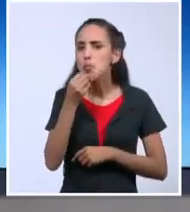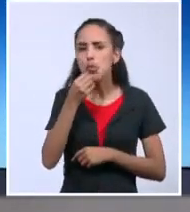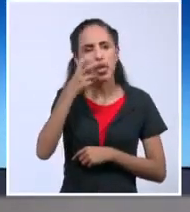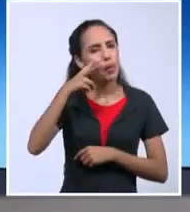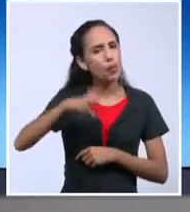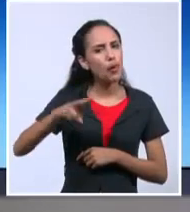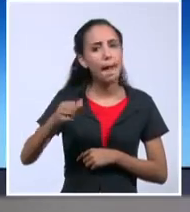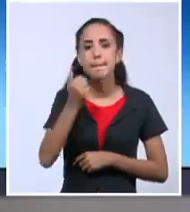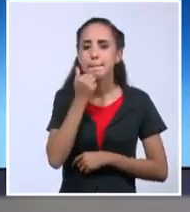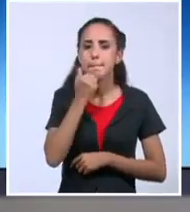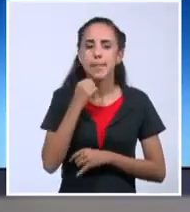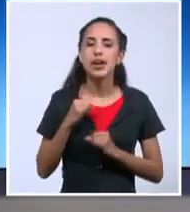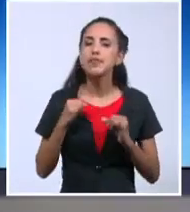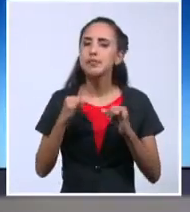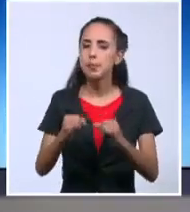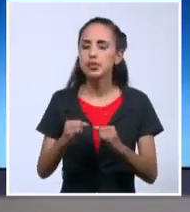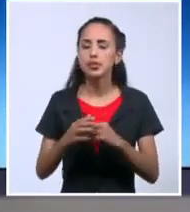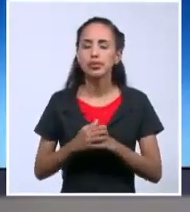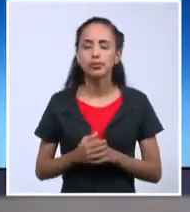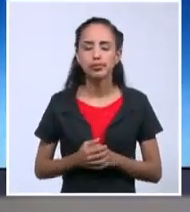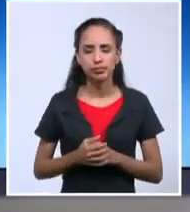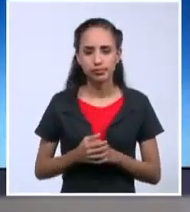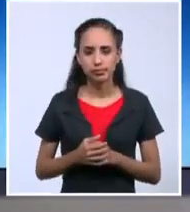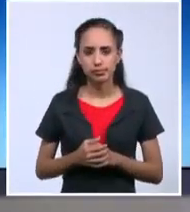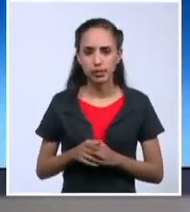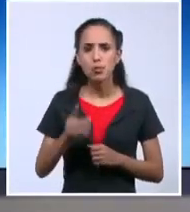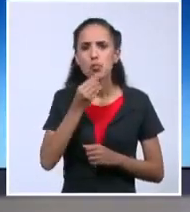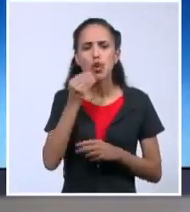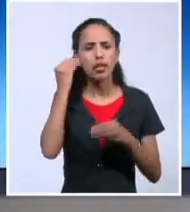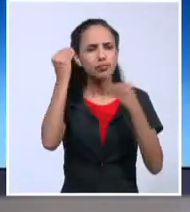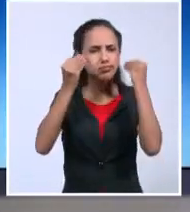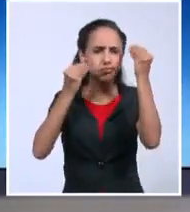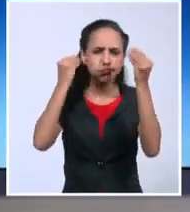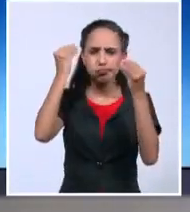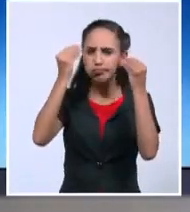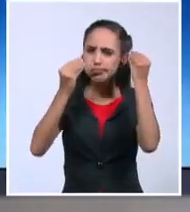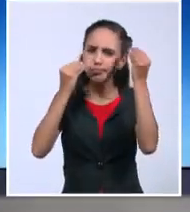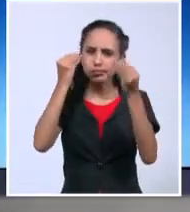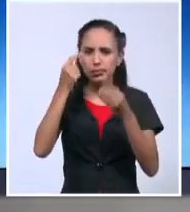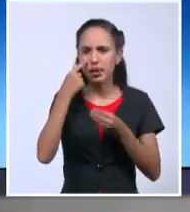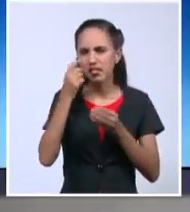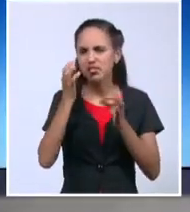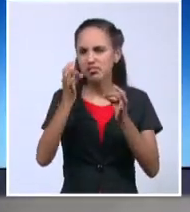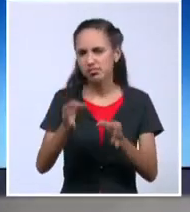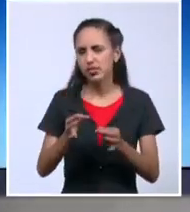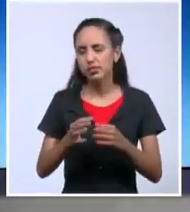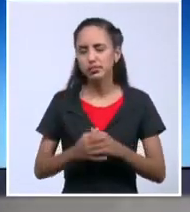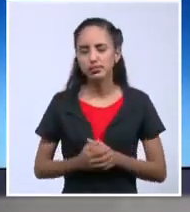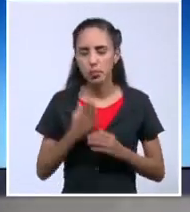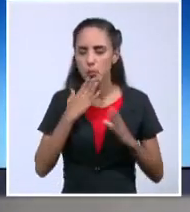muchos más y arribar con ellos a sus propios razonamientos para la defensa de la verdad. Muy buenas noches. Muy buenas noches. ¡Gracias!